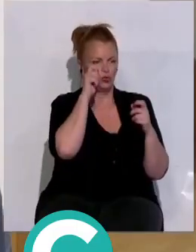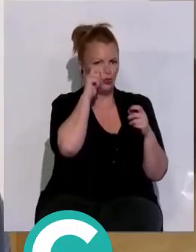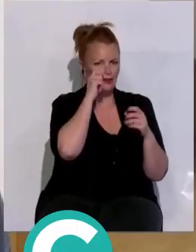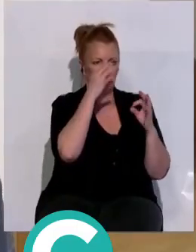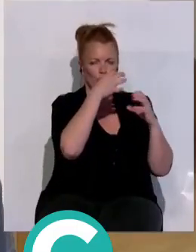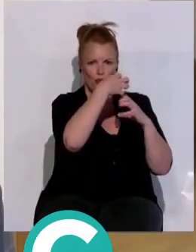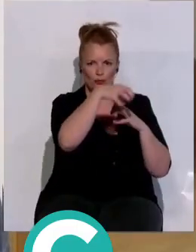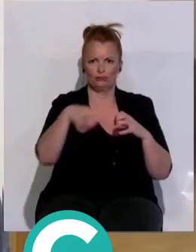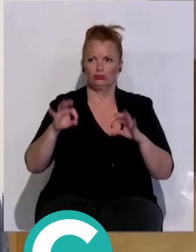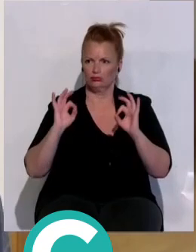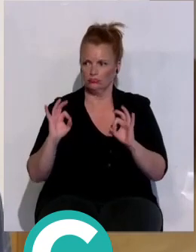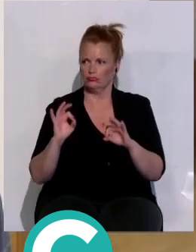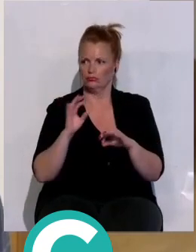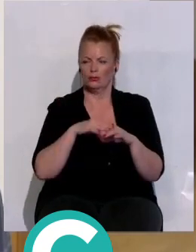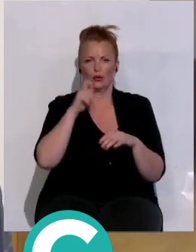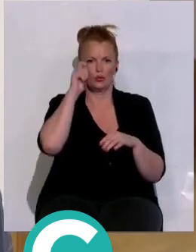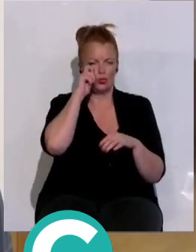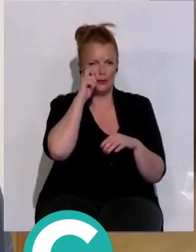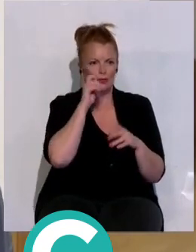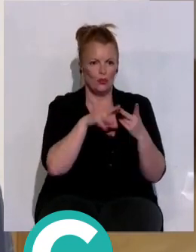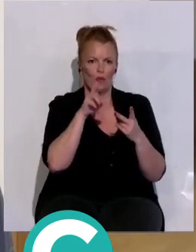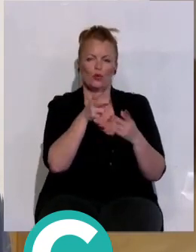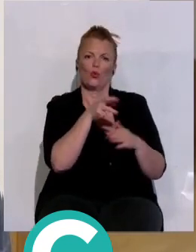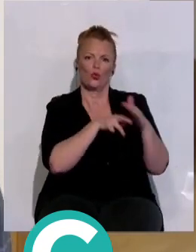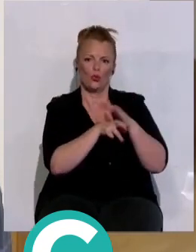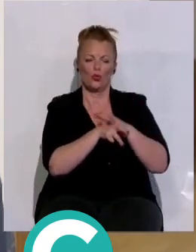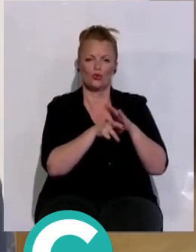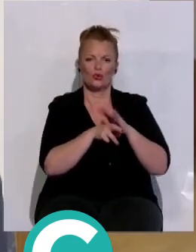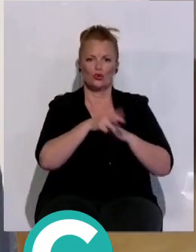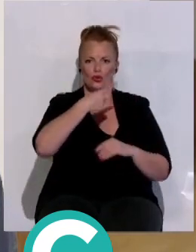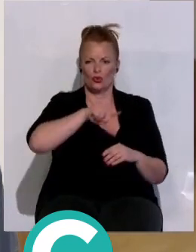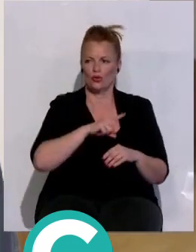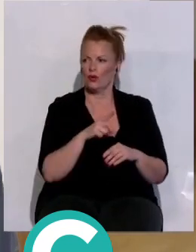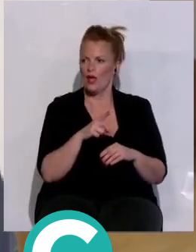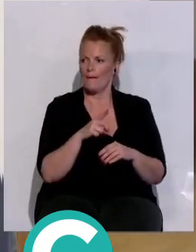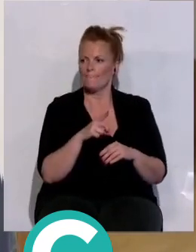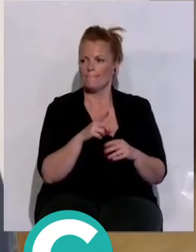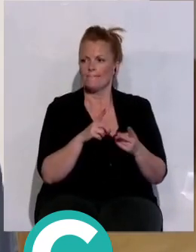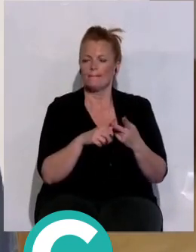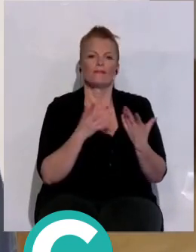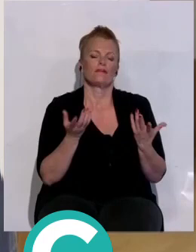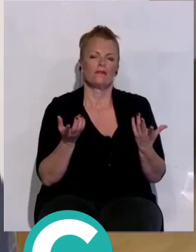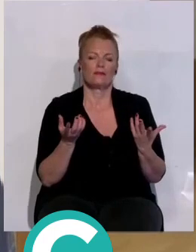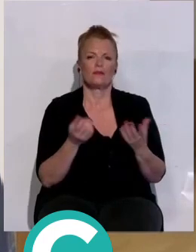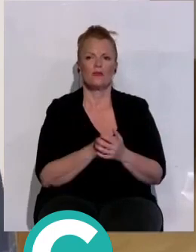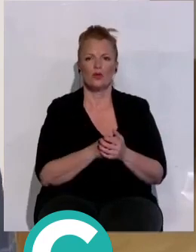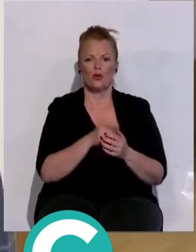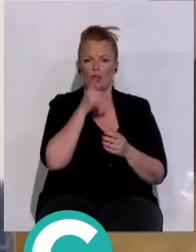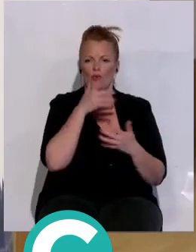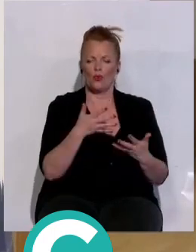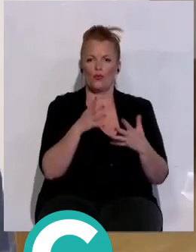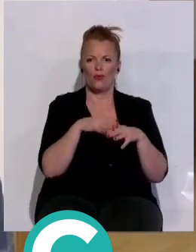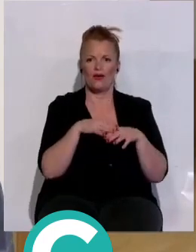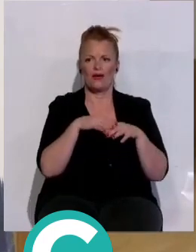presente, puesto que es un recurso que nosotros estamos viviendo, pero no tanto como estamos viviendo sin